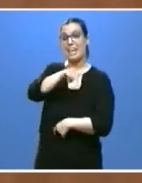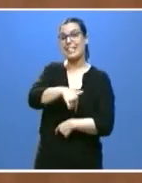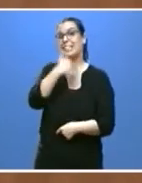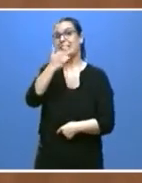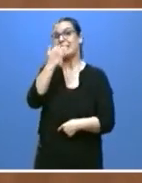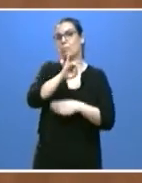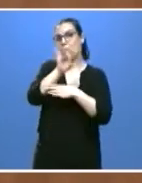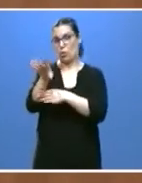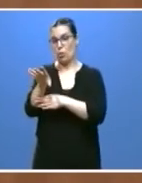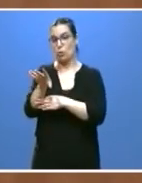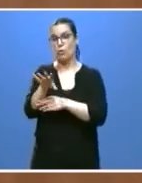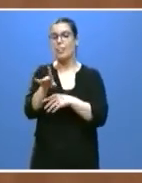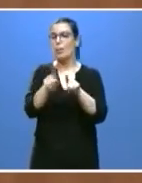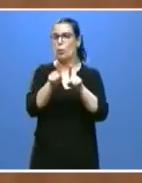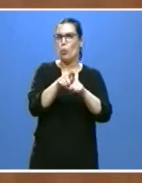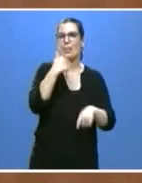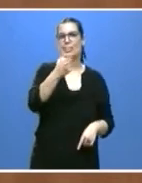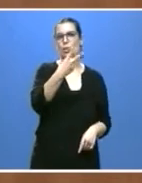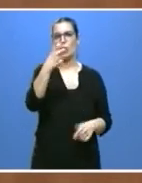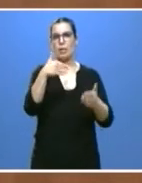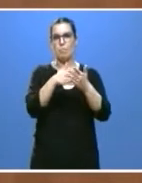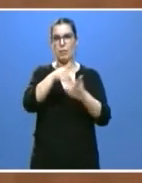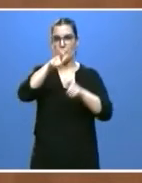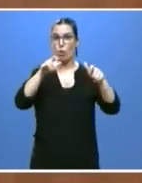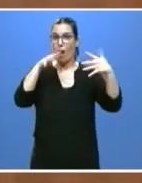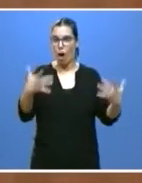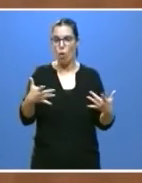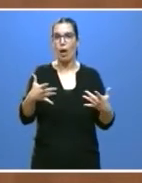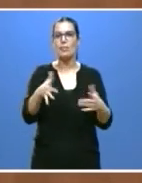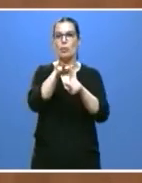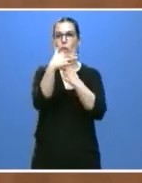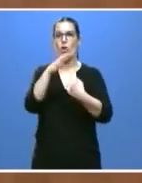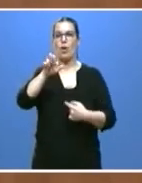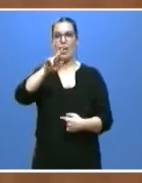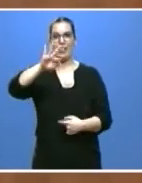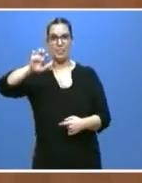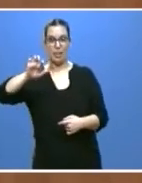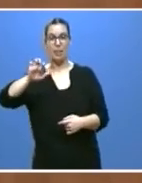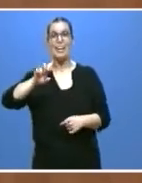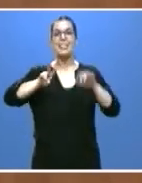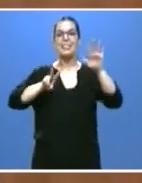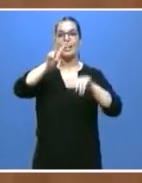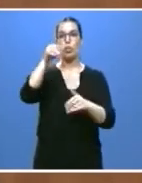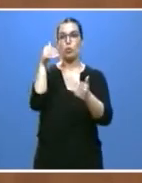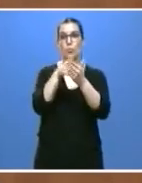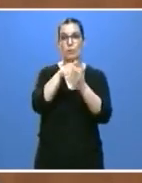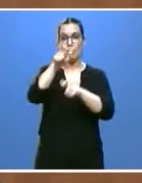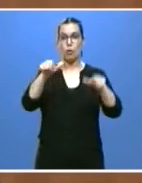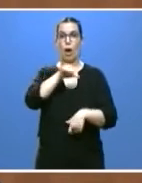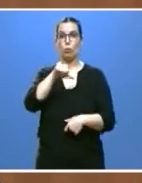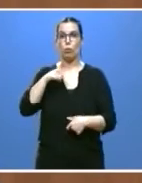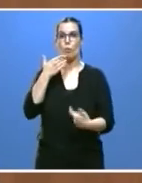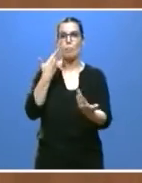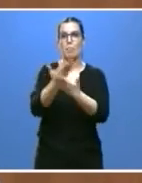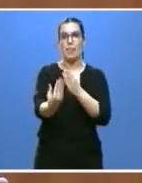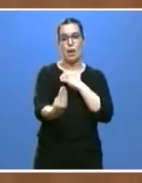Asimismo, casi 200.000 personas están acogidas a un ERTE y más de 72.000 autónomos han solicitado ayudas